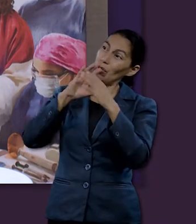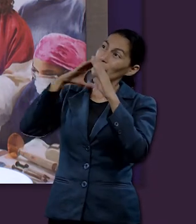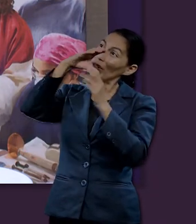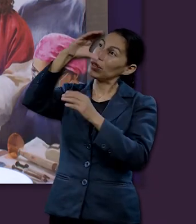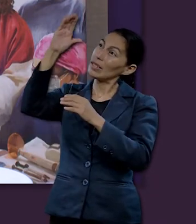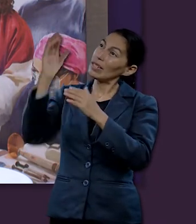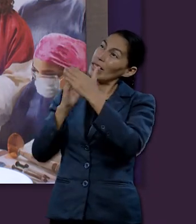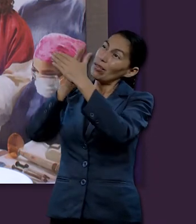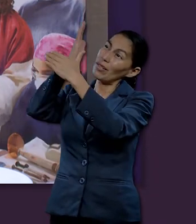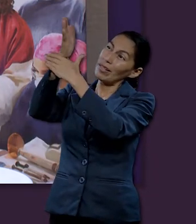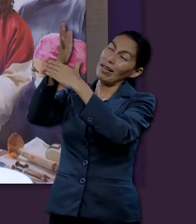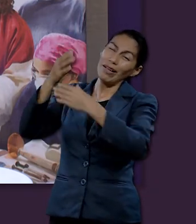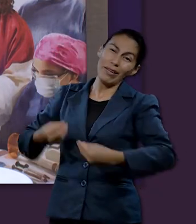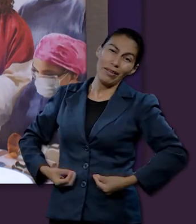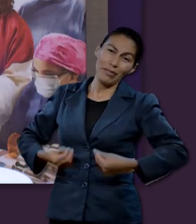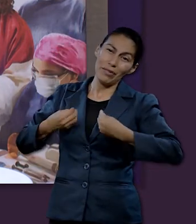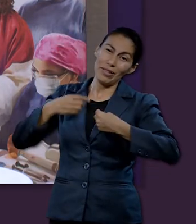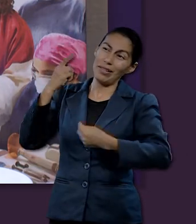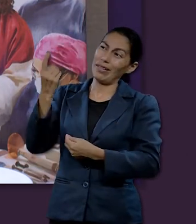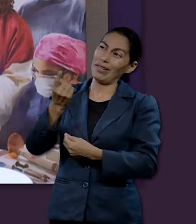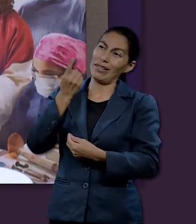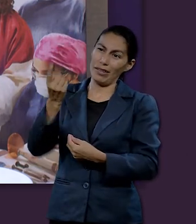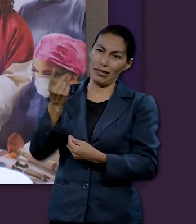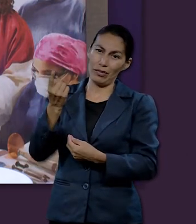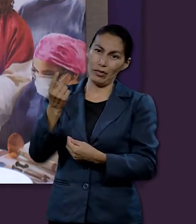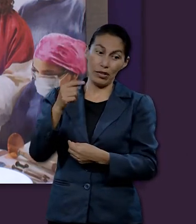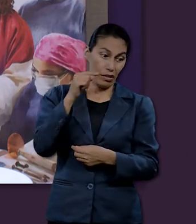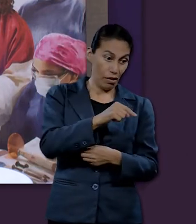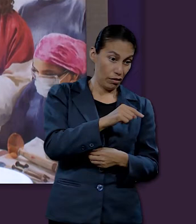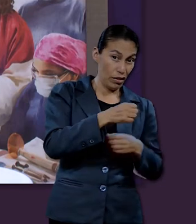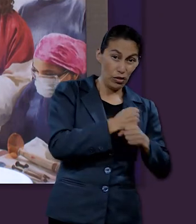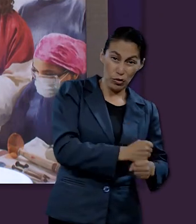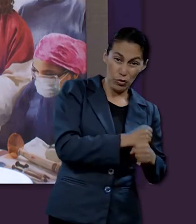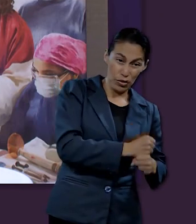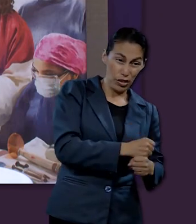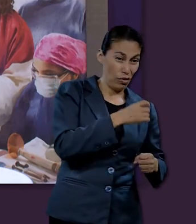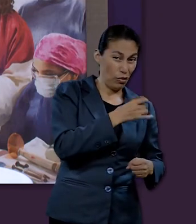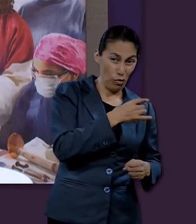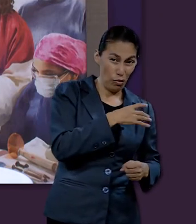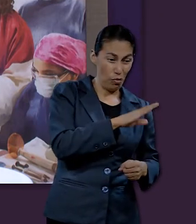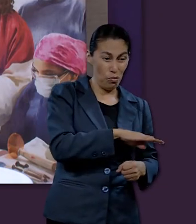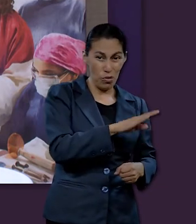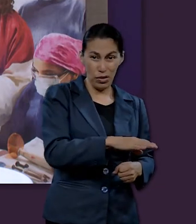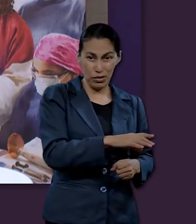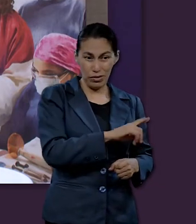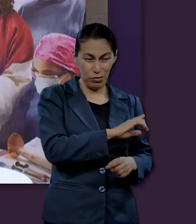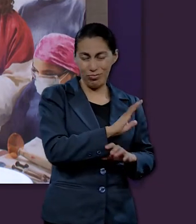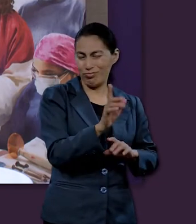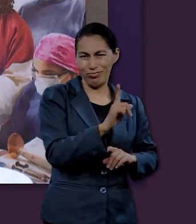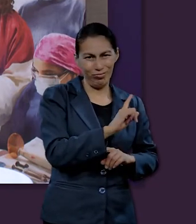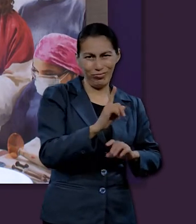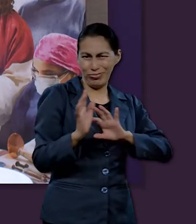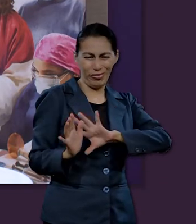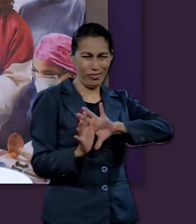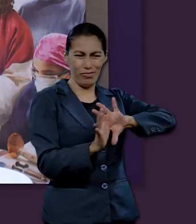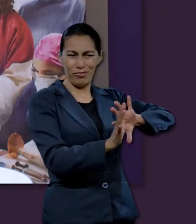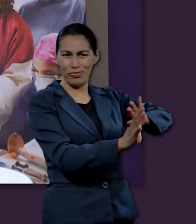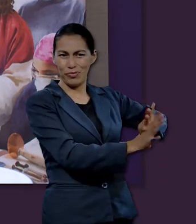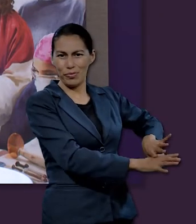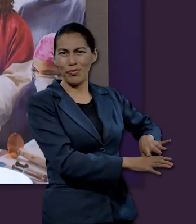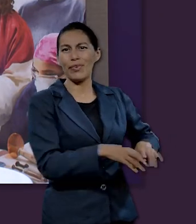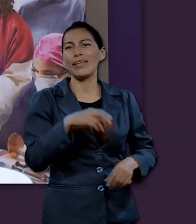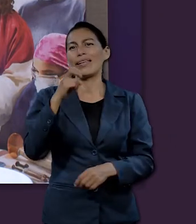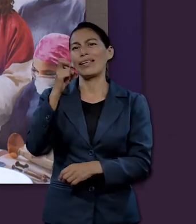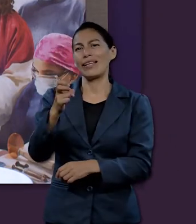a sufrir muerte, dolor ni ninguna cosa negativa. Esa sería la imagen que nos